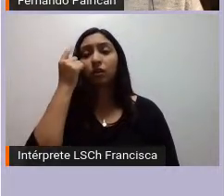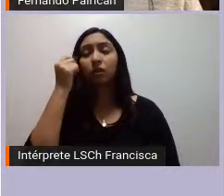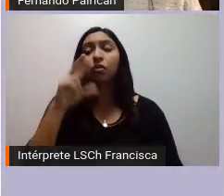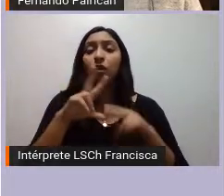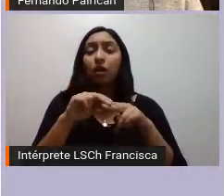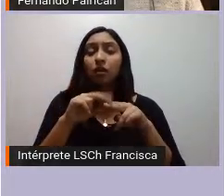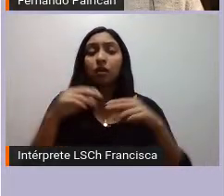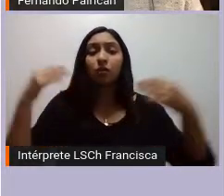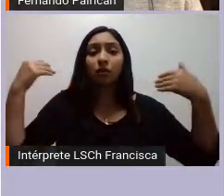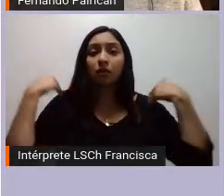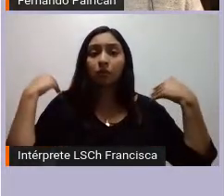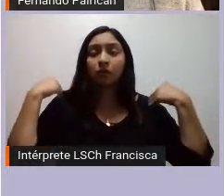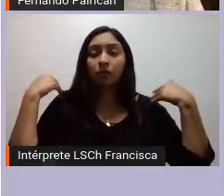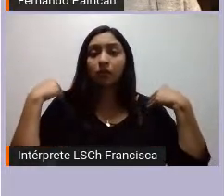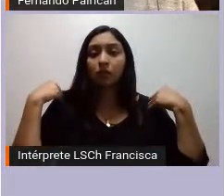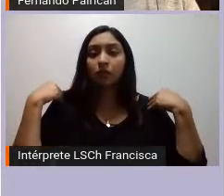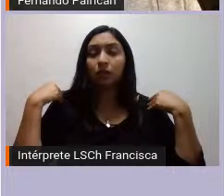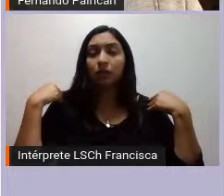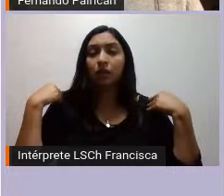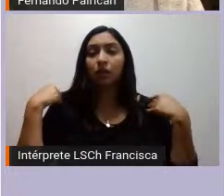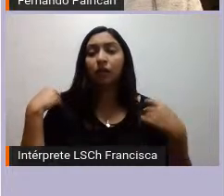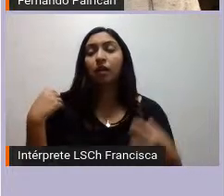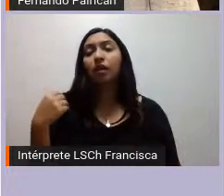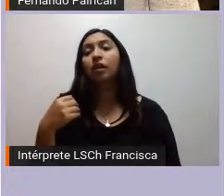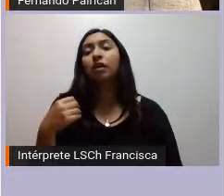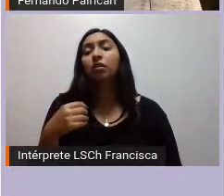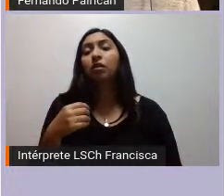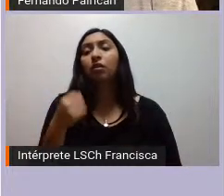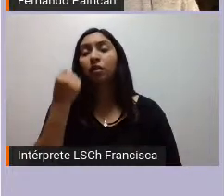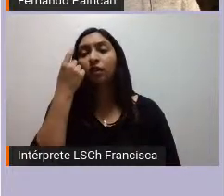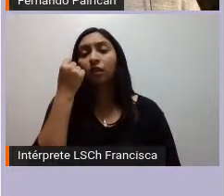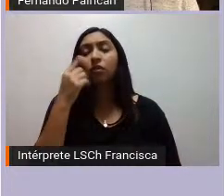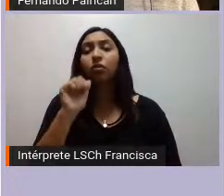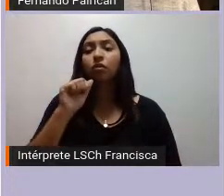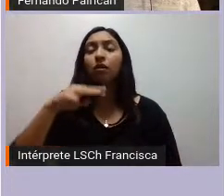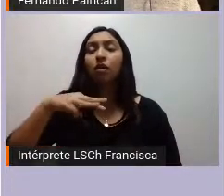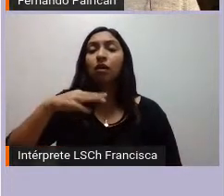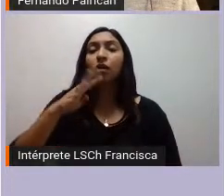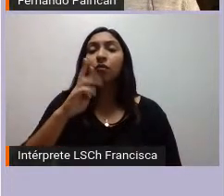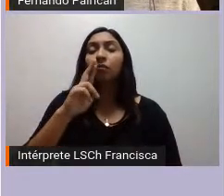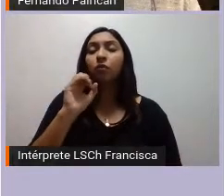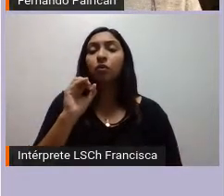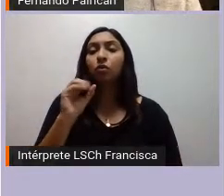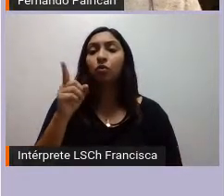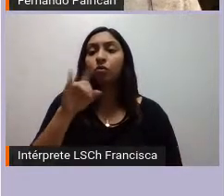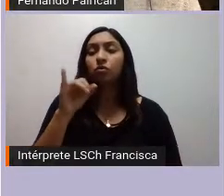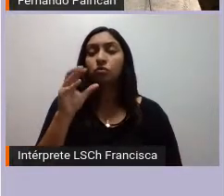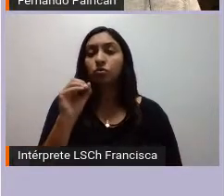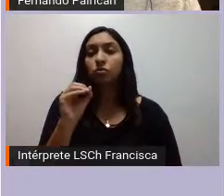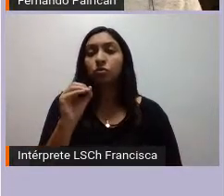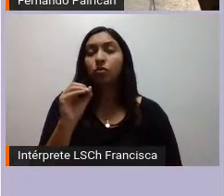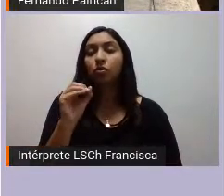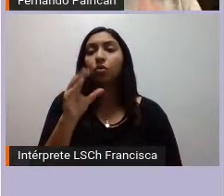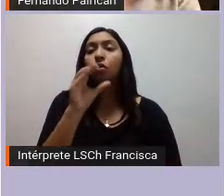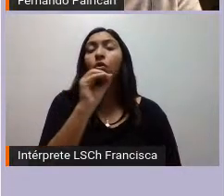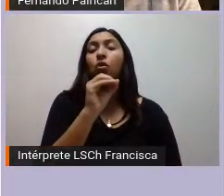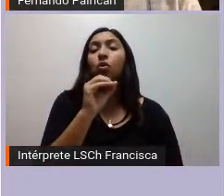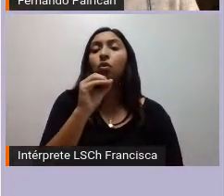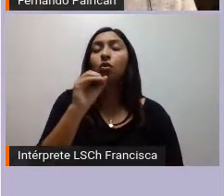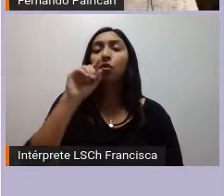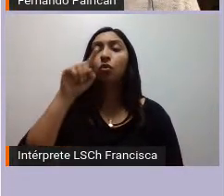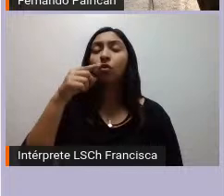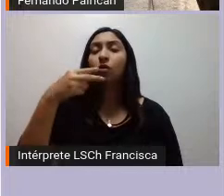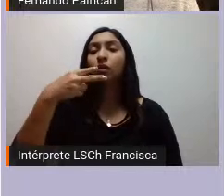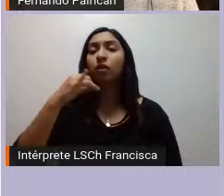parlamentar fue Ambrosio Higgins el gobernador y luego y que fue parte